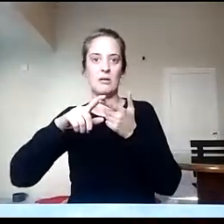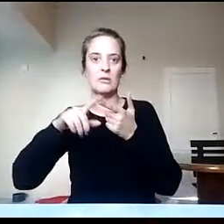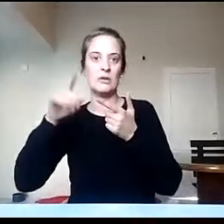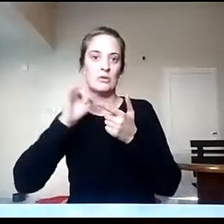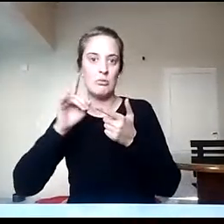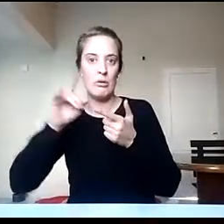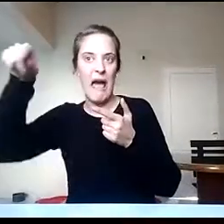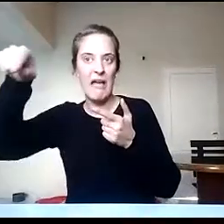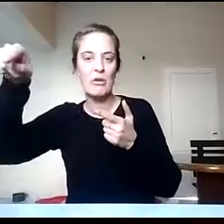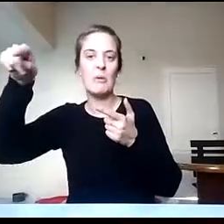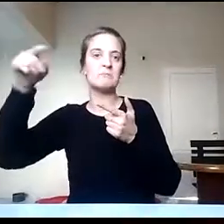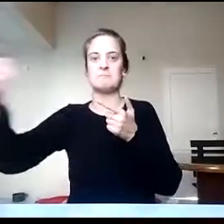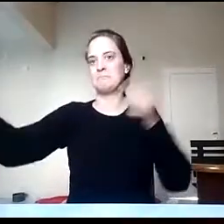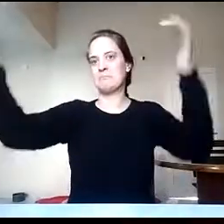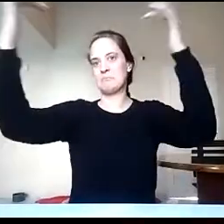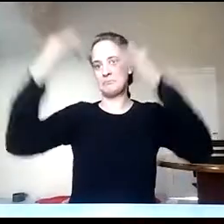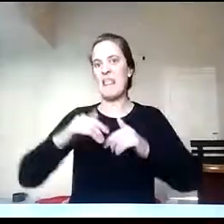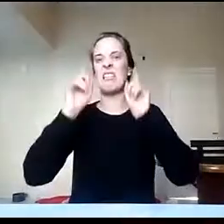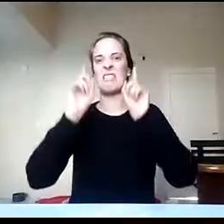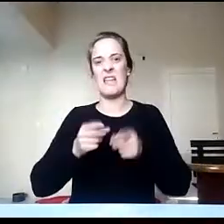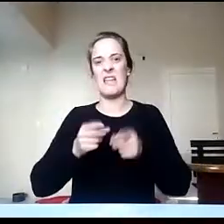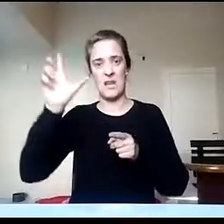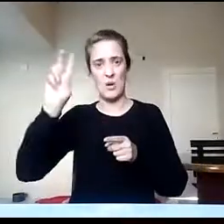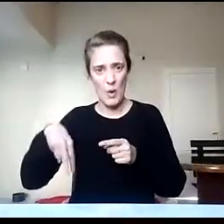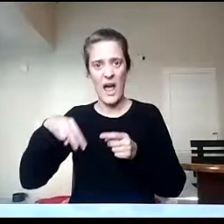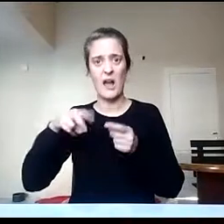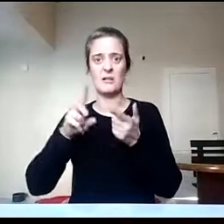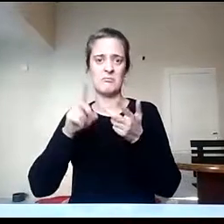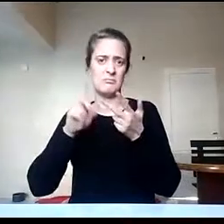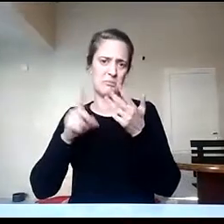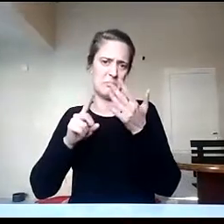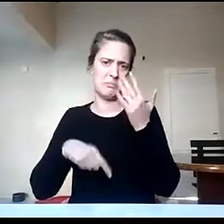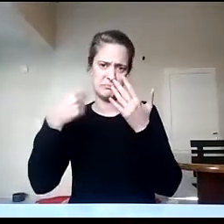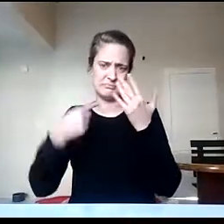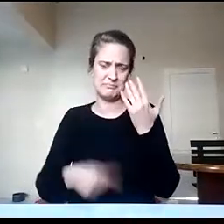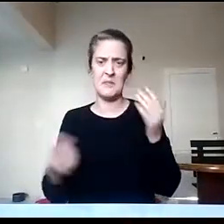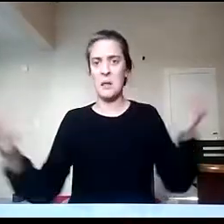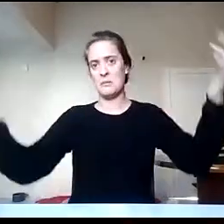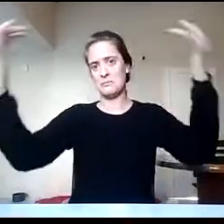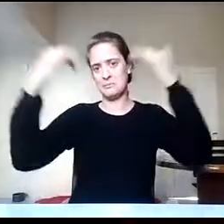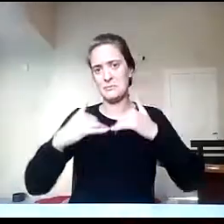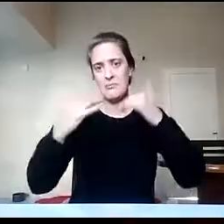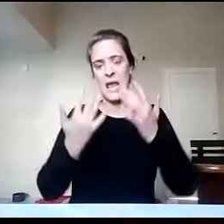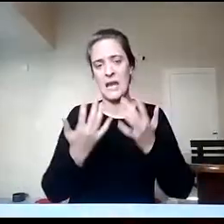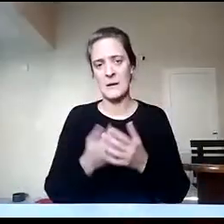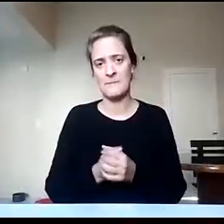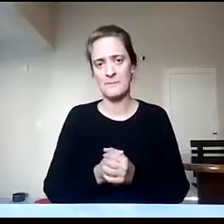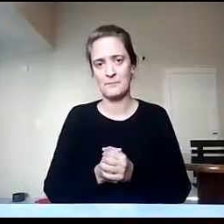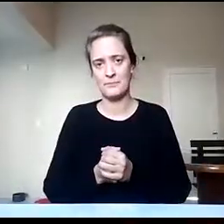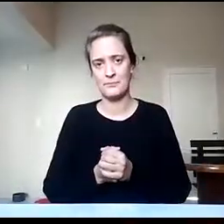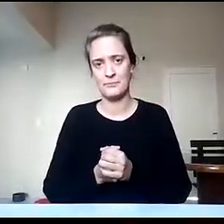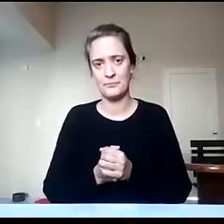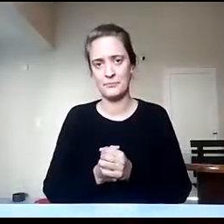incluso tenemos estudiantes que vienen también de Luján o de otros departamentos, y bueno, rescatar también esto de la trayectoria que tenemos como